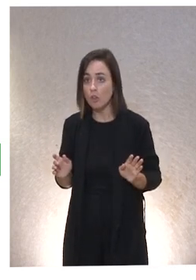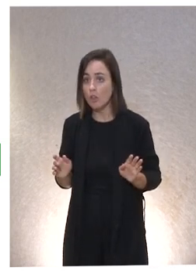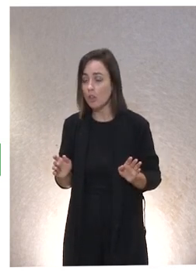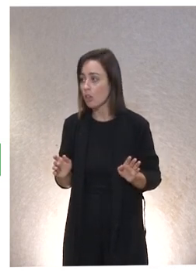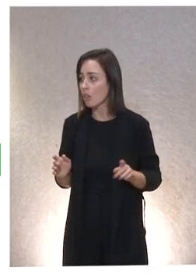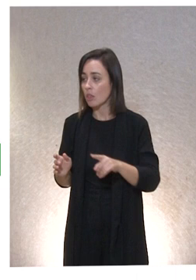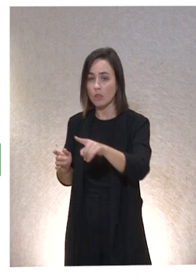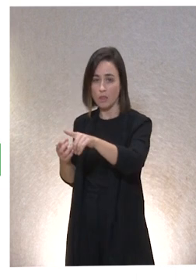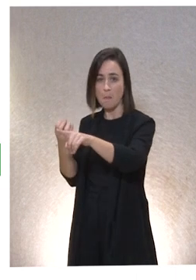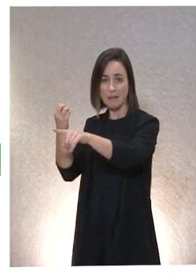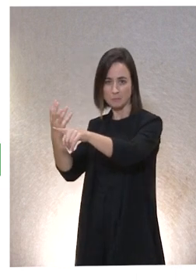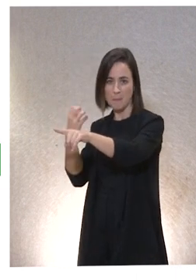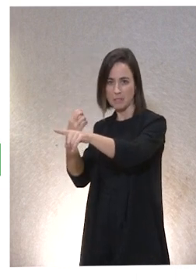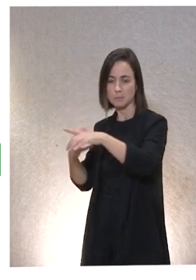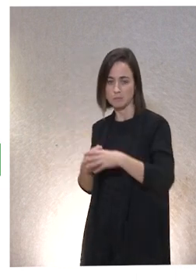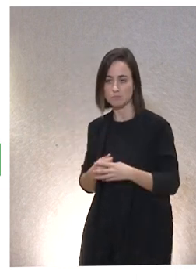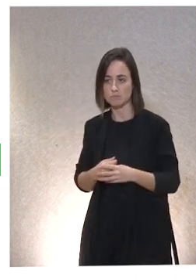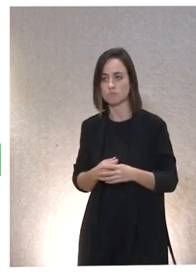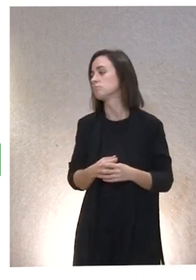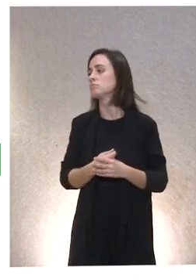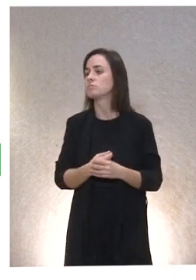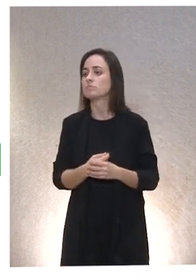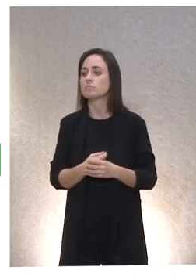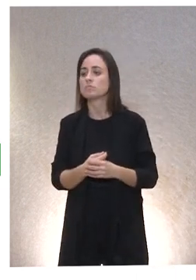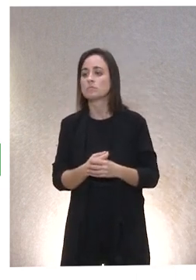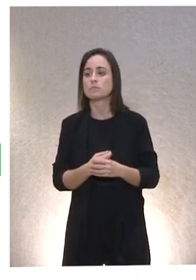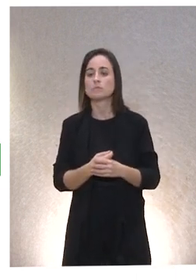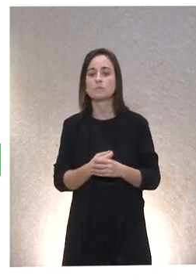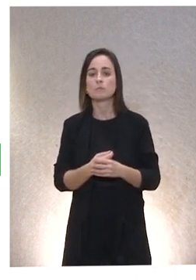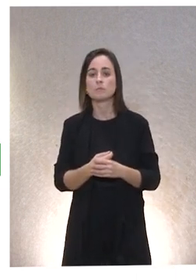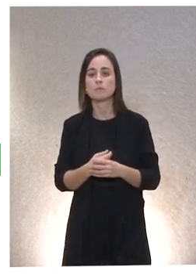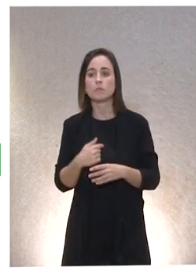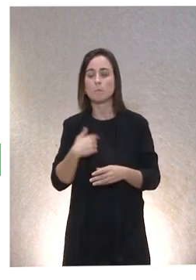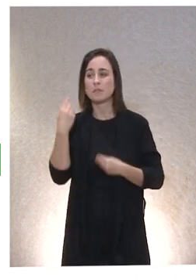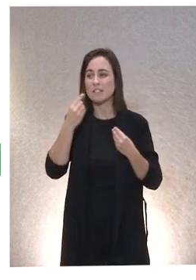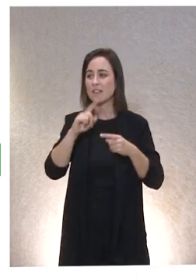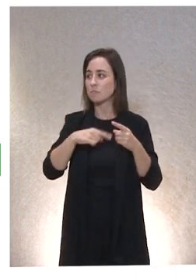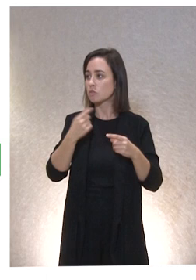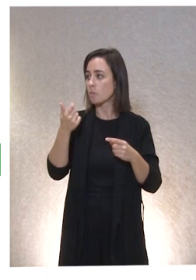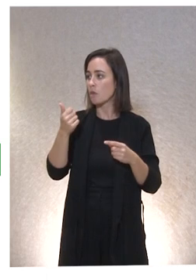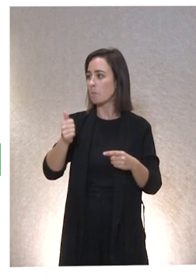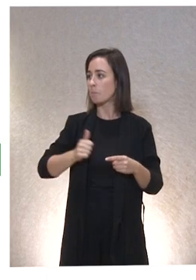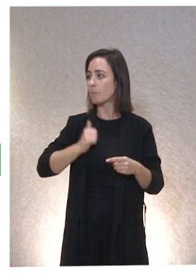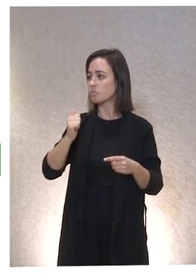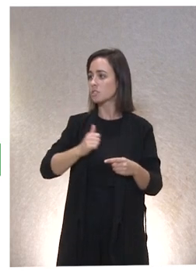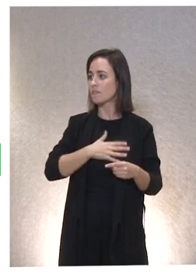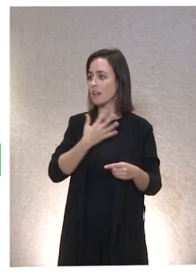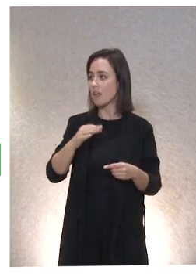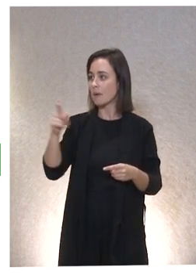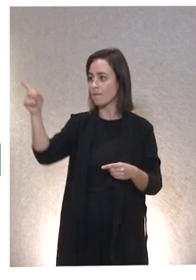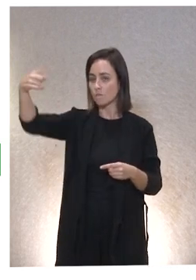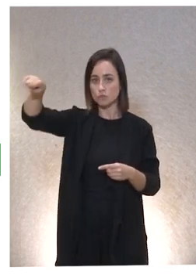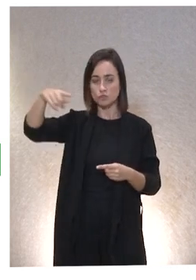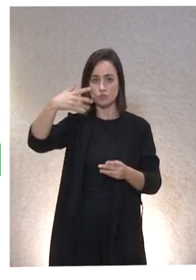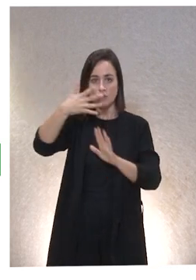Vamos bien, vamos bien. Va bien, yo que sí querría que hubiera un poco de posibilidades para hablar, pero en fin, para que habléis vosotros, para que yo